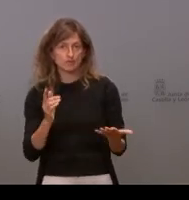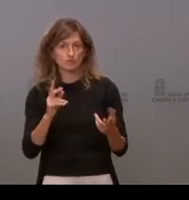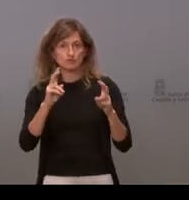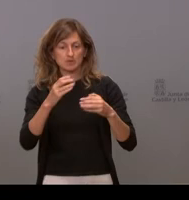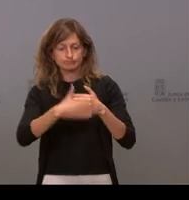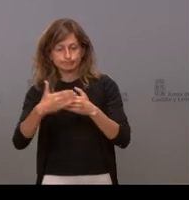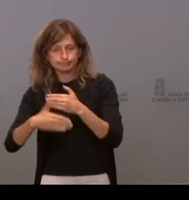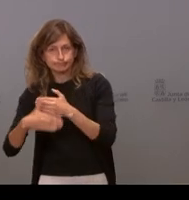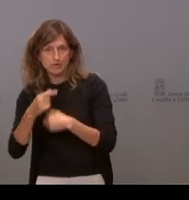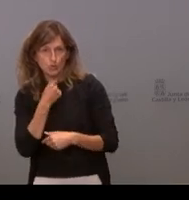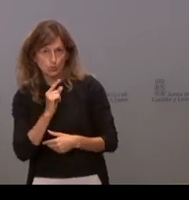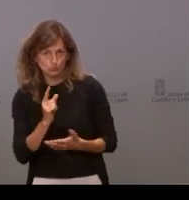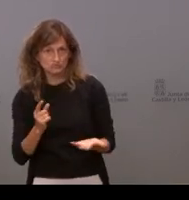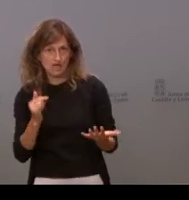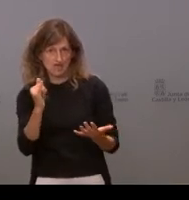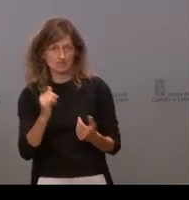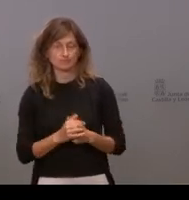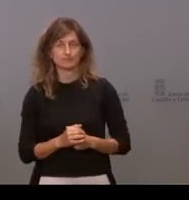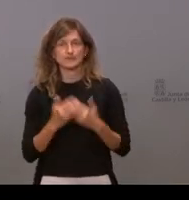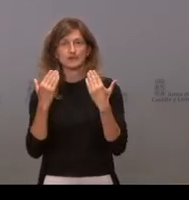restricciones por decirlo de alguna manera gracias